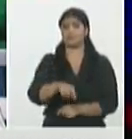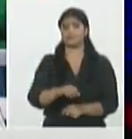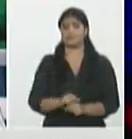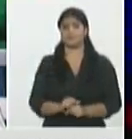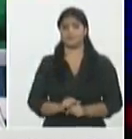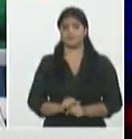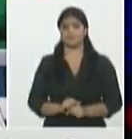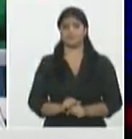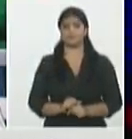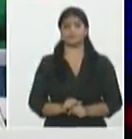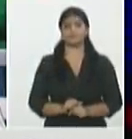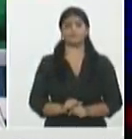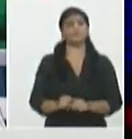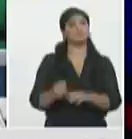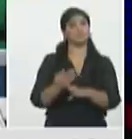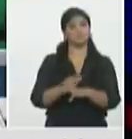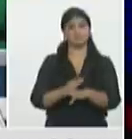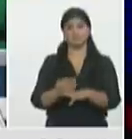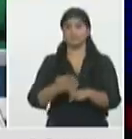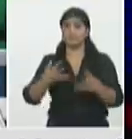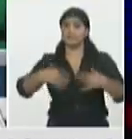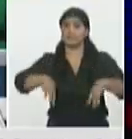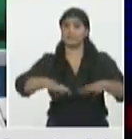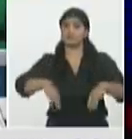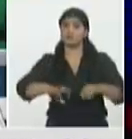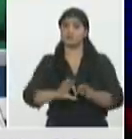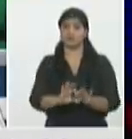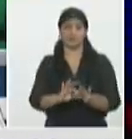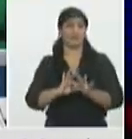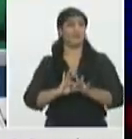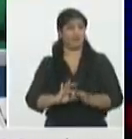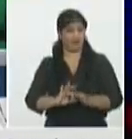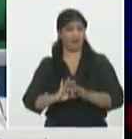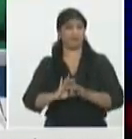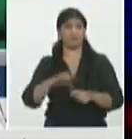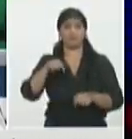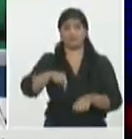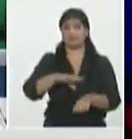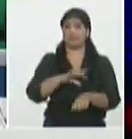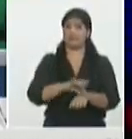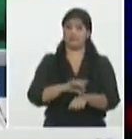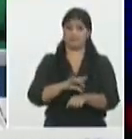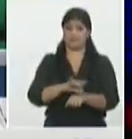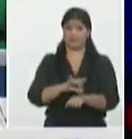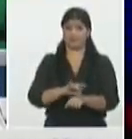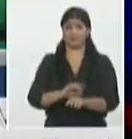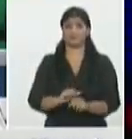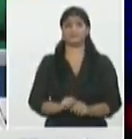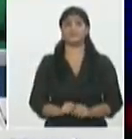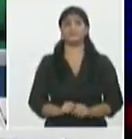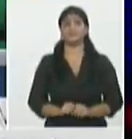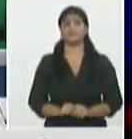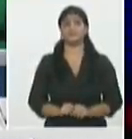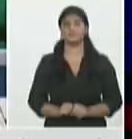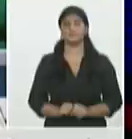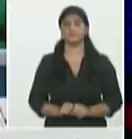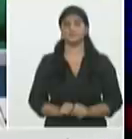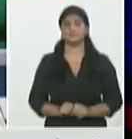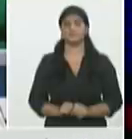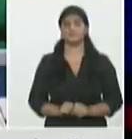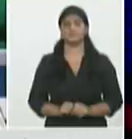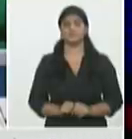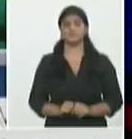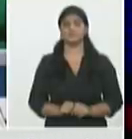sí sola lo compleja de la evolución de esta enfermedad lo como realmente